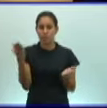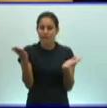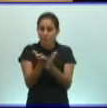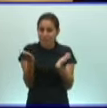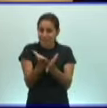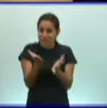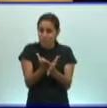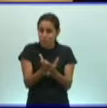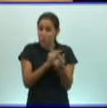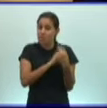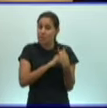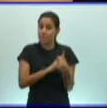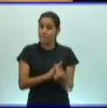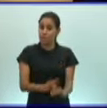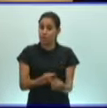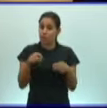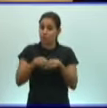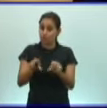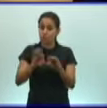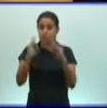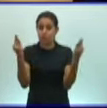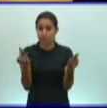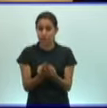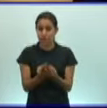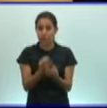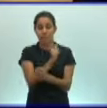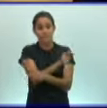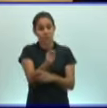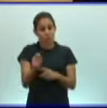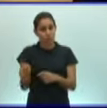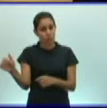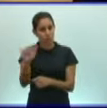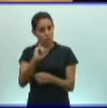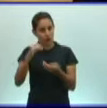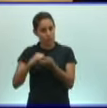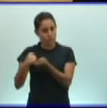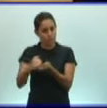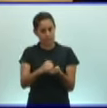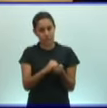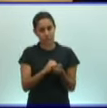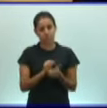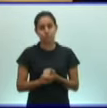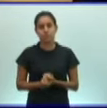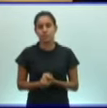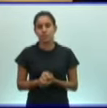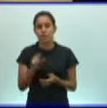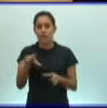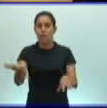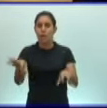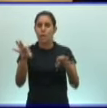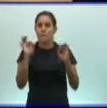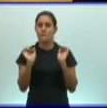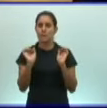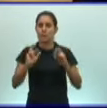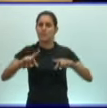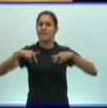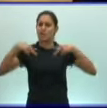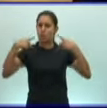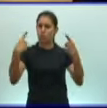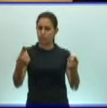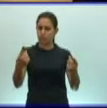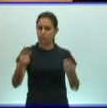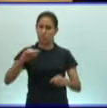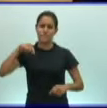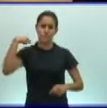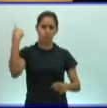estudio responsable con su familia, con sus profesores y también con sus amigos. Los estoy invitando a reencontrarnos dentro de